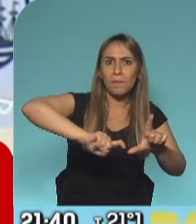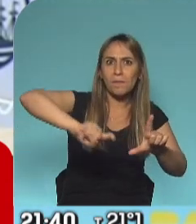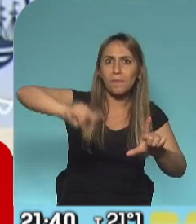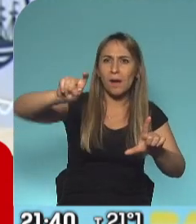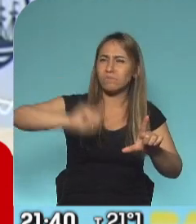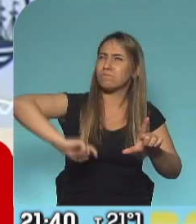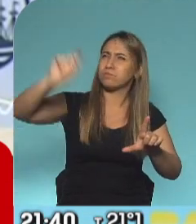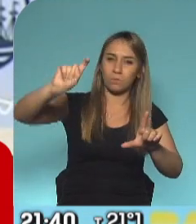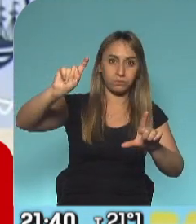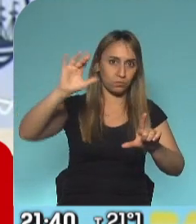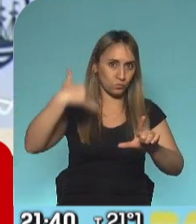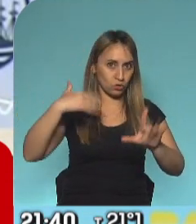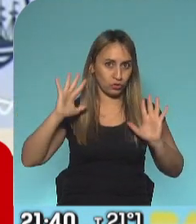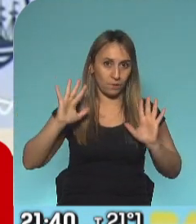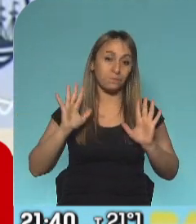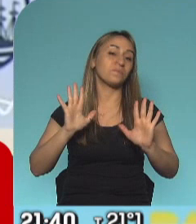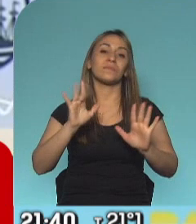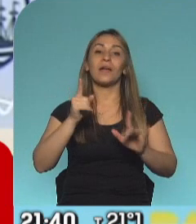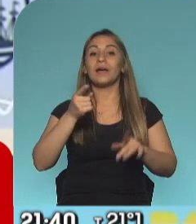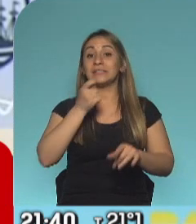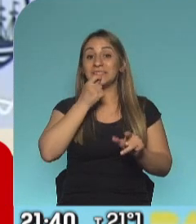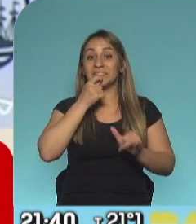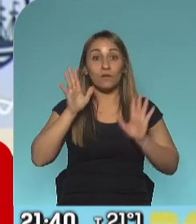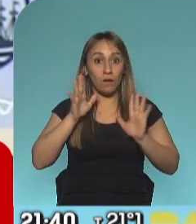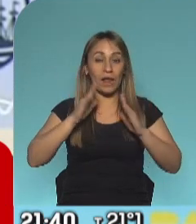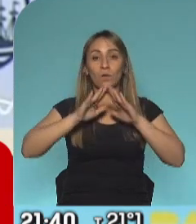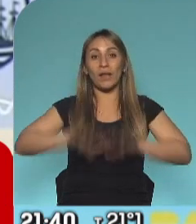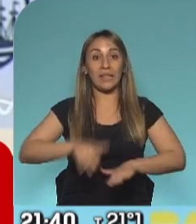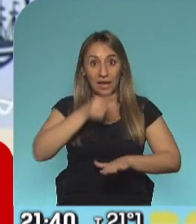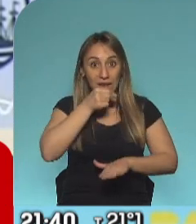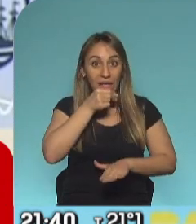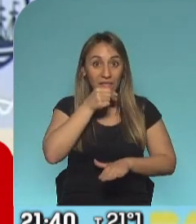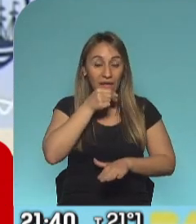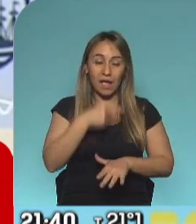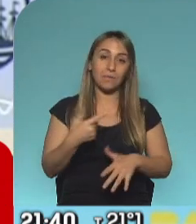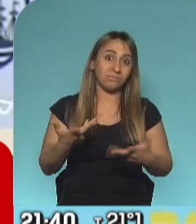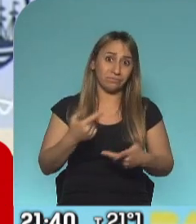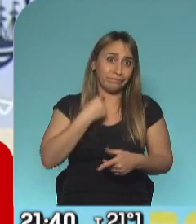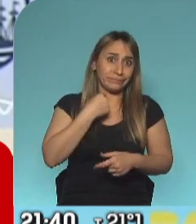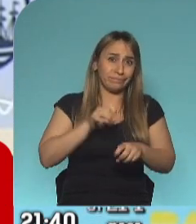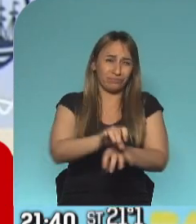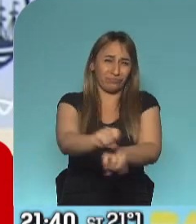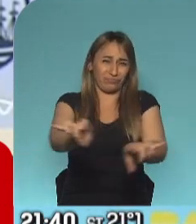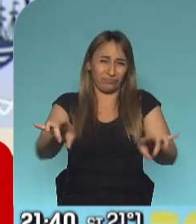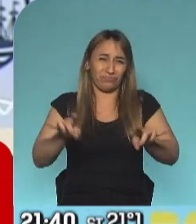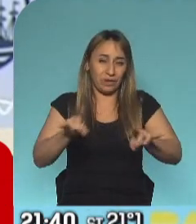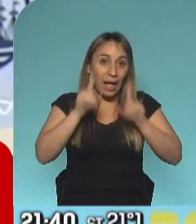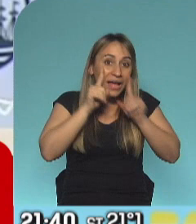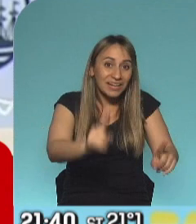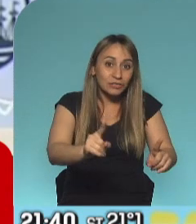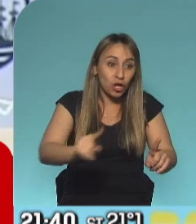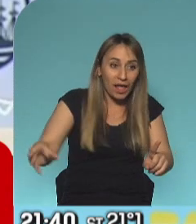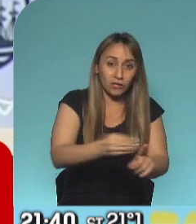poco más altos. No hubiéramos tenido ninguna capacidad de poder atender de manera digna, humana y correcta a todo el mundo en ese momento, y por eso